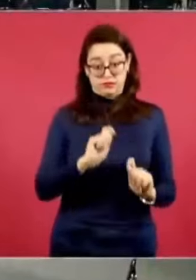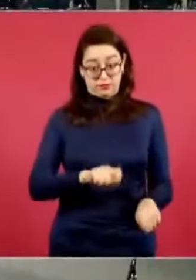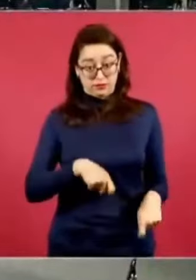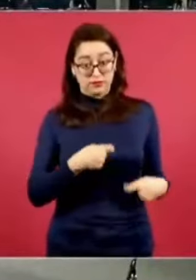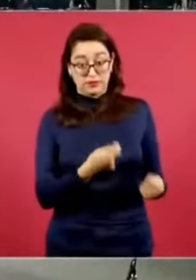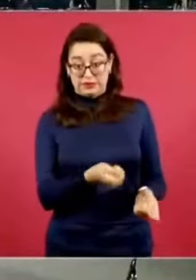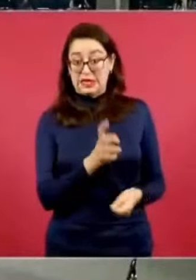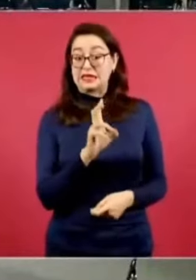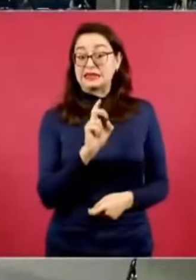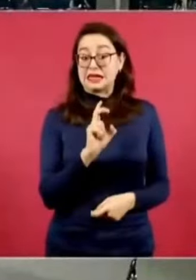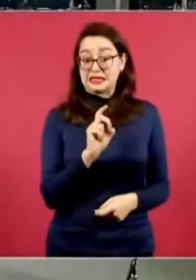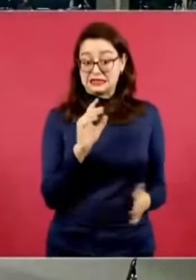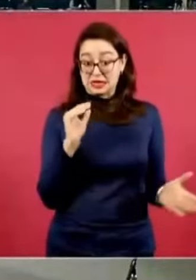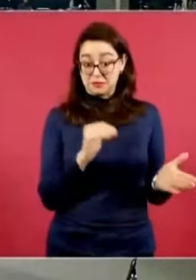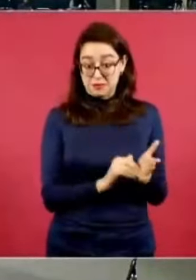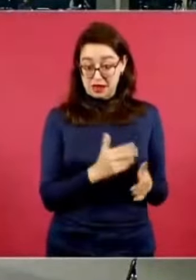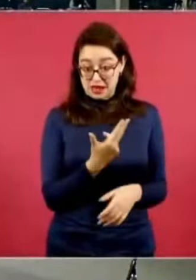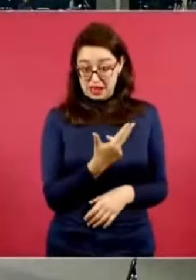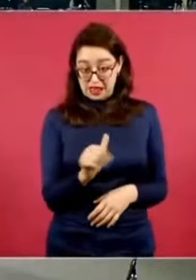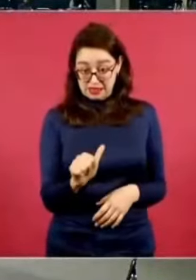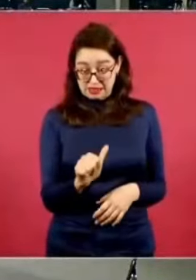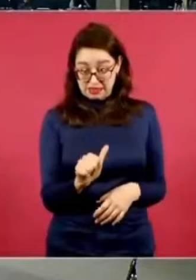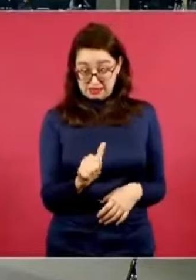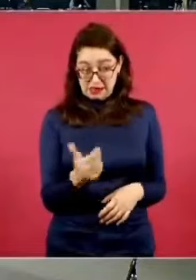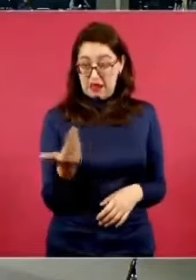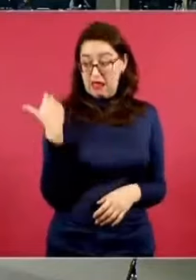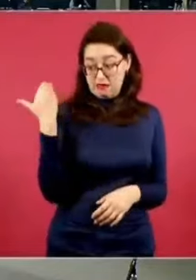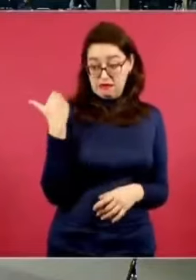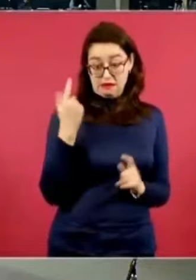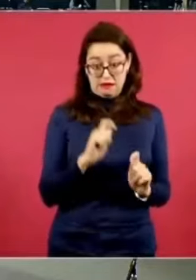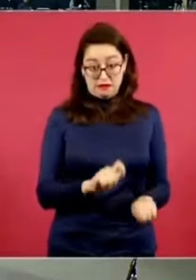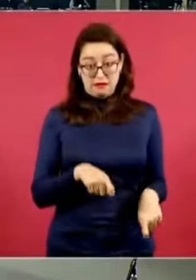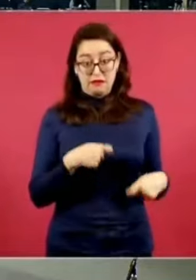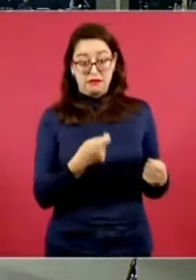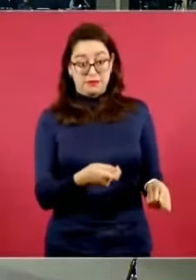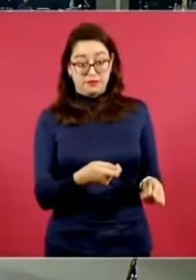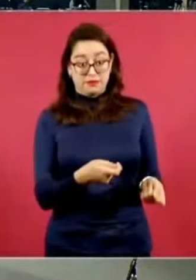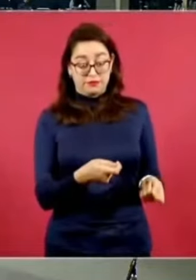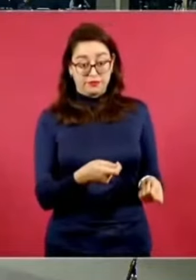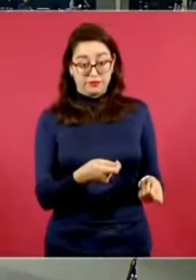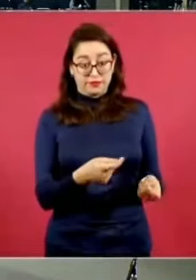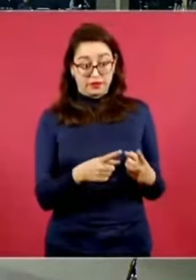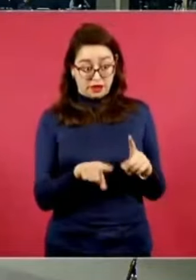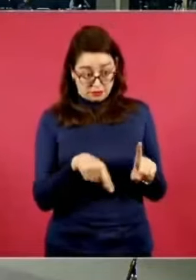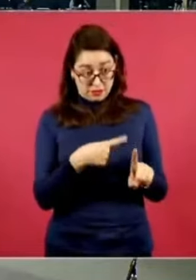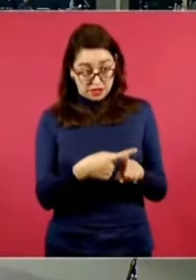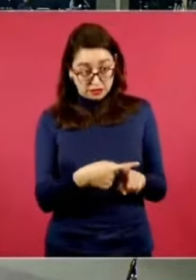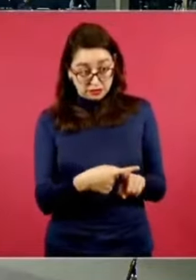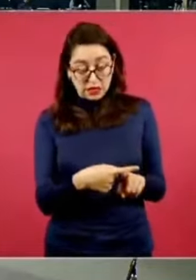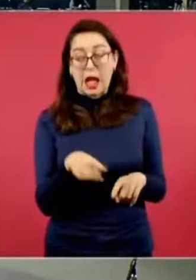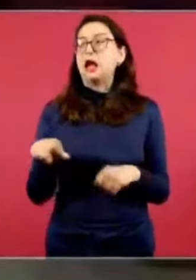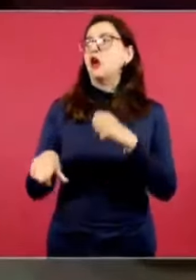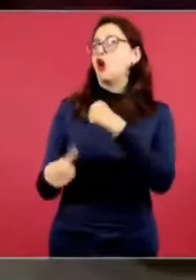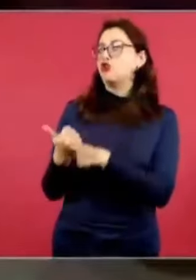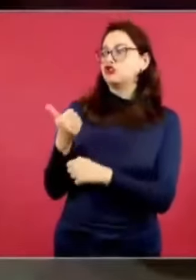y van a ser, sí, 11 mil, sí son, más de 40 mil